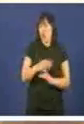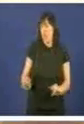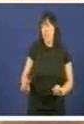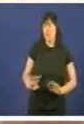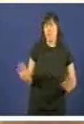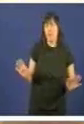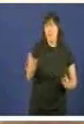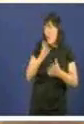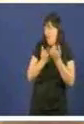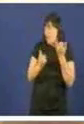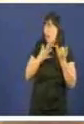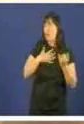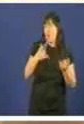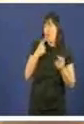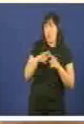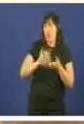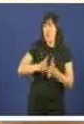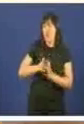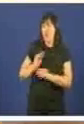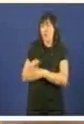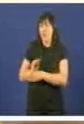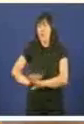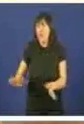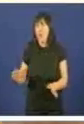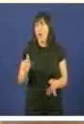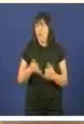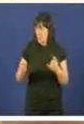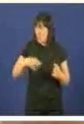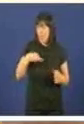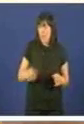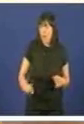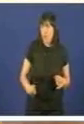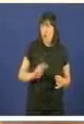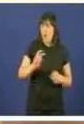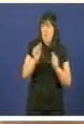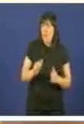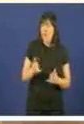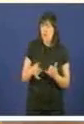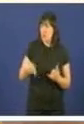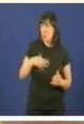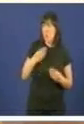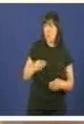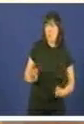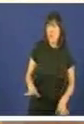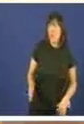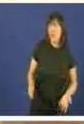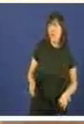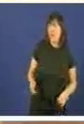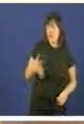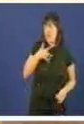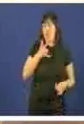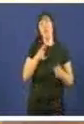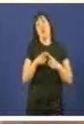Que queren? Liquidar vostedes o consorcio por esa vía xa que non foron capaces de facelo pola outra? Queren vostedes abocar os